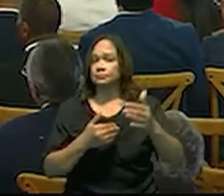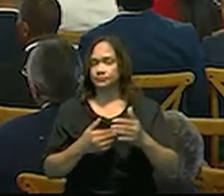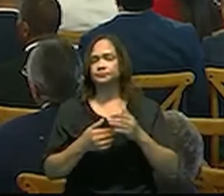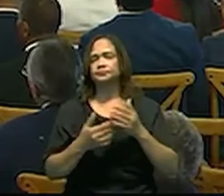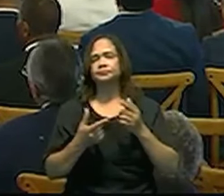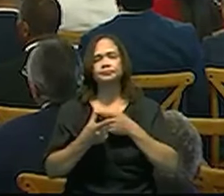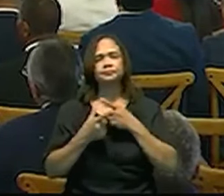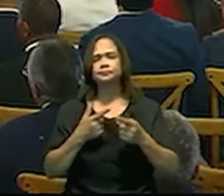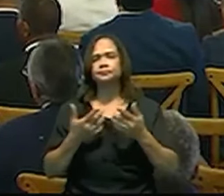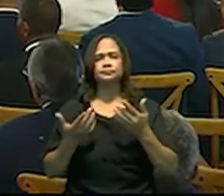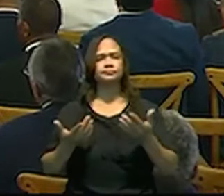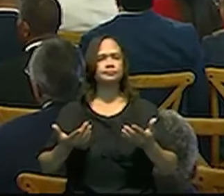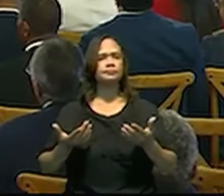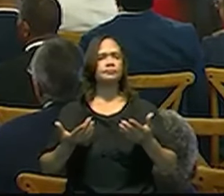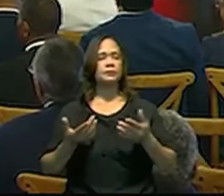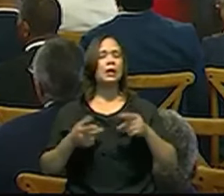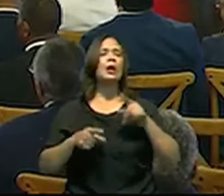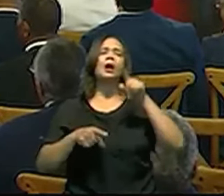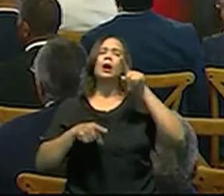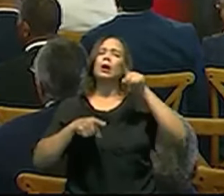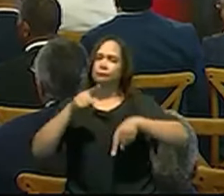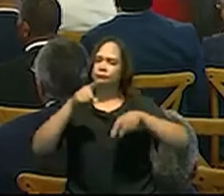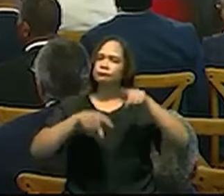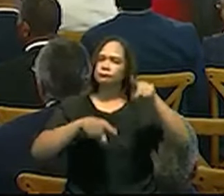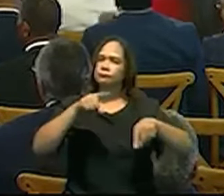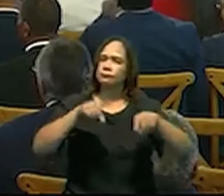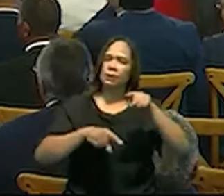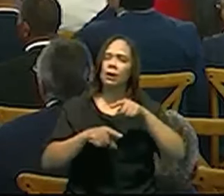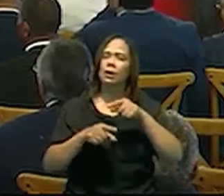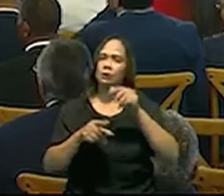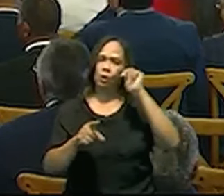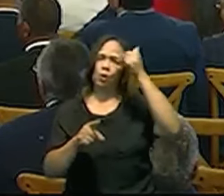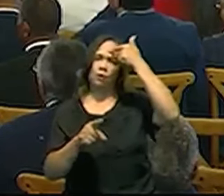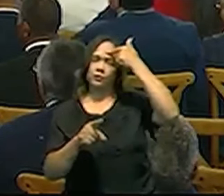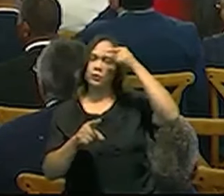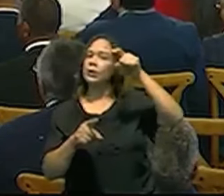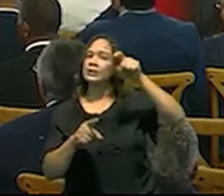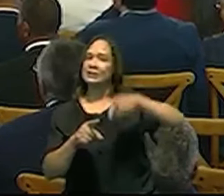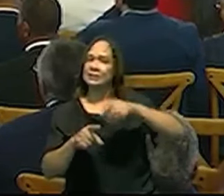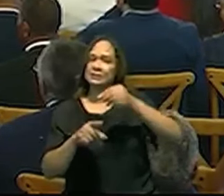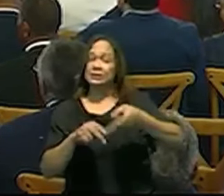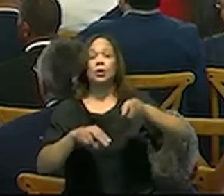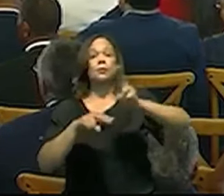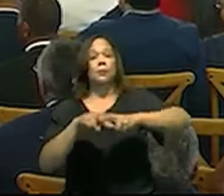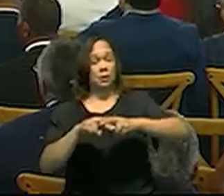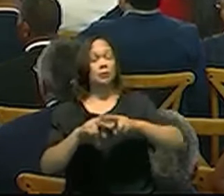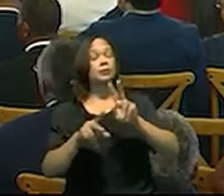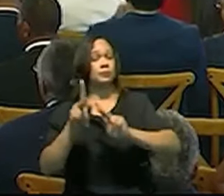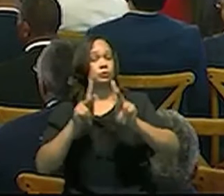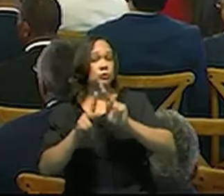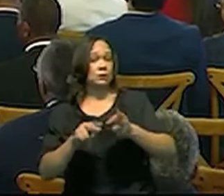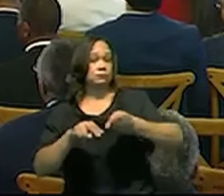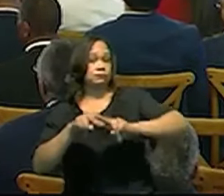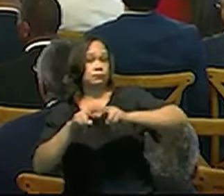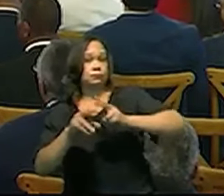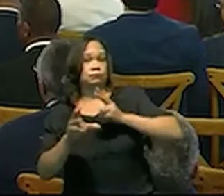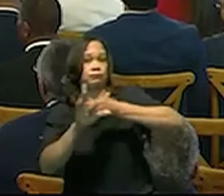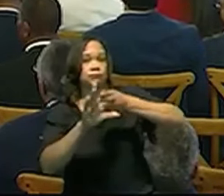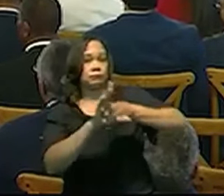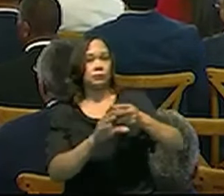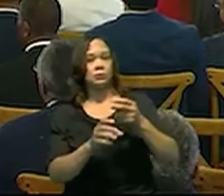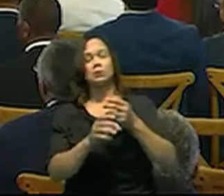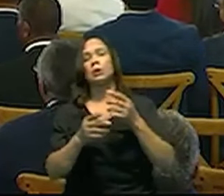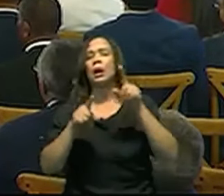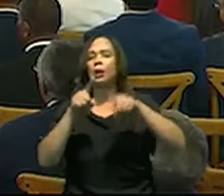Obviamente van a haber excepciones, porque hay áreas del gobierno que requieren un aumento del personal. ¿Cuáles son esas